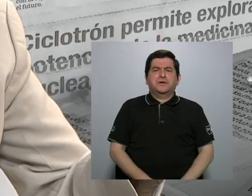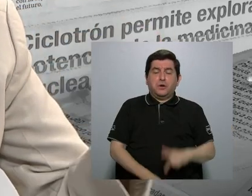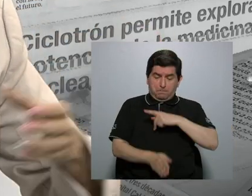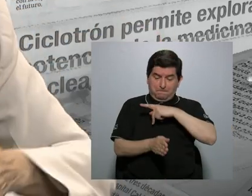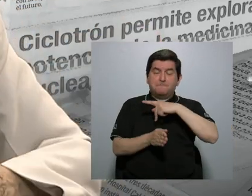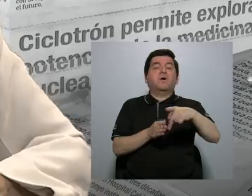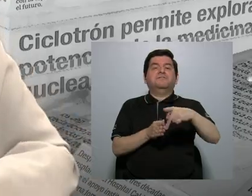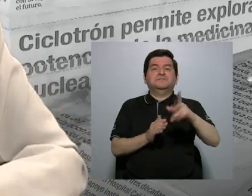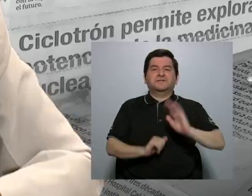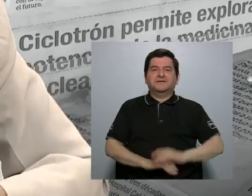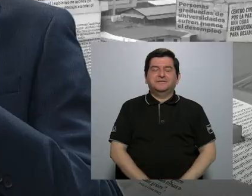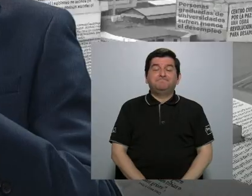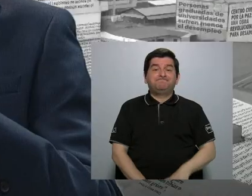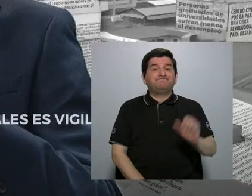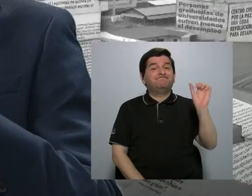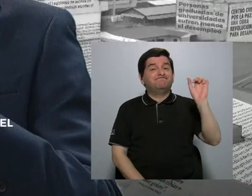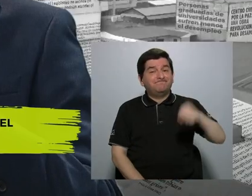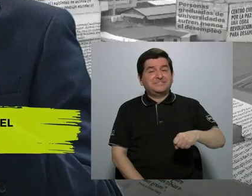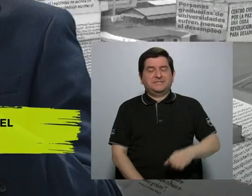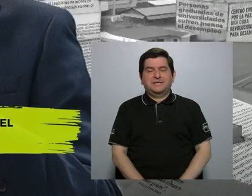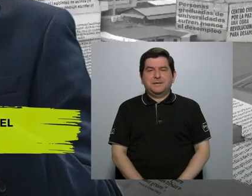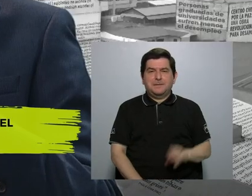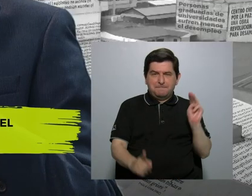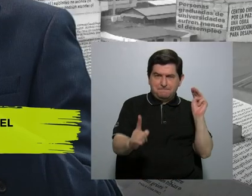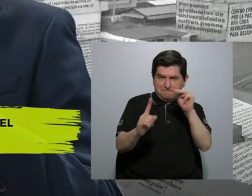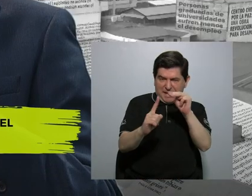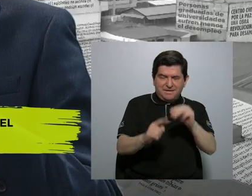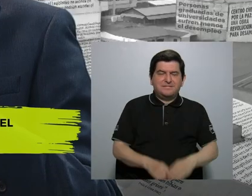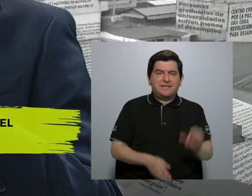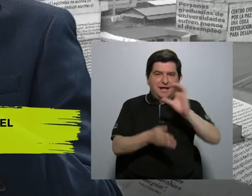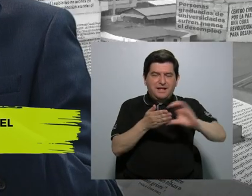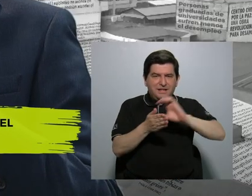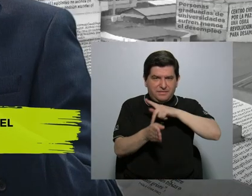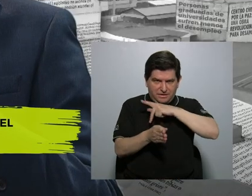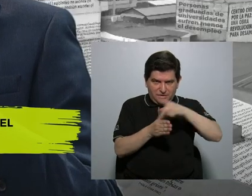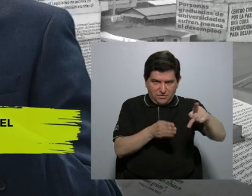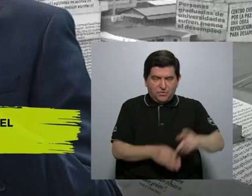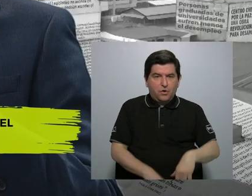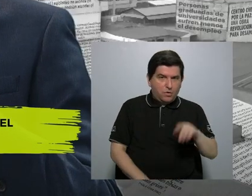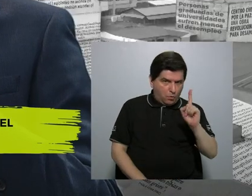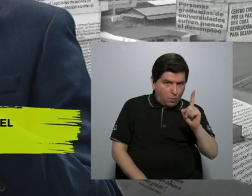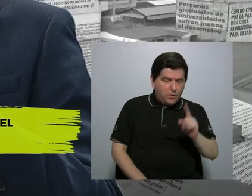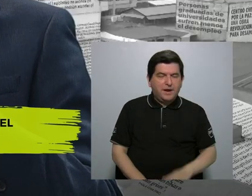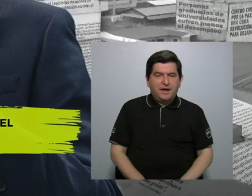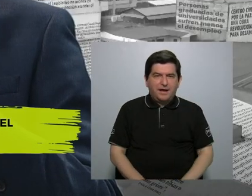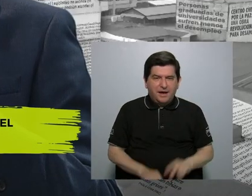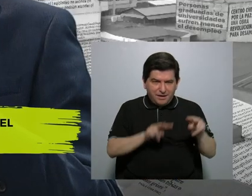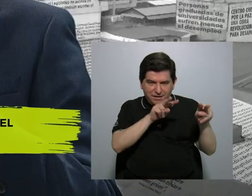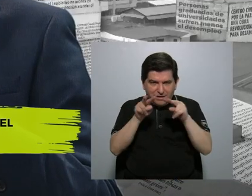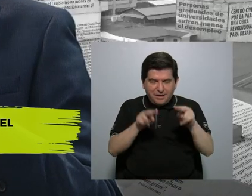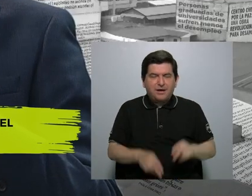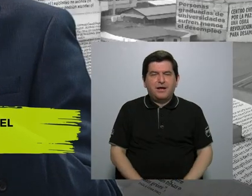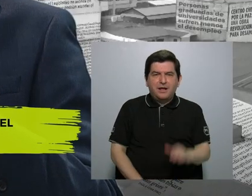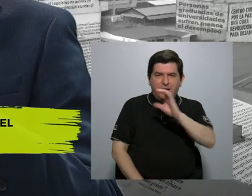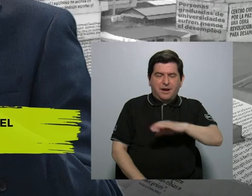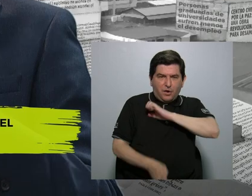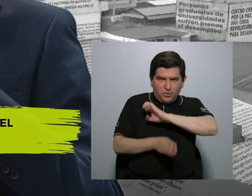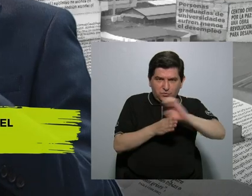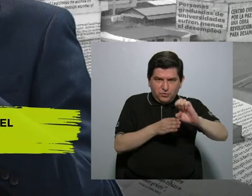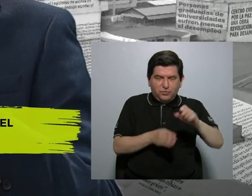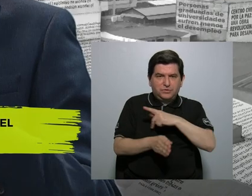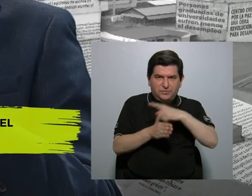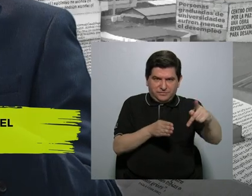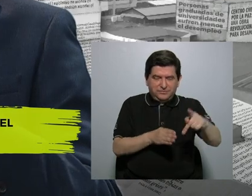profesionales. Sí, una de las misiones de los colegios profesionales es vigilar el comportamiento ético de los profesionales.